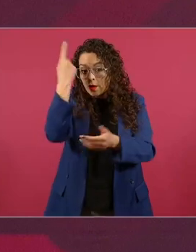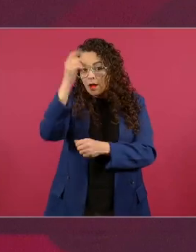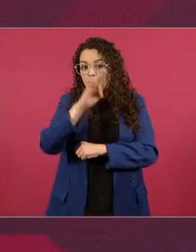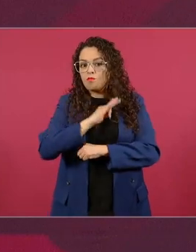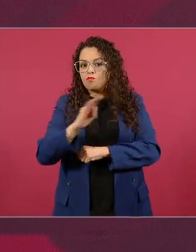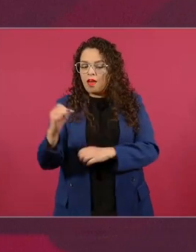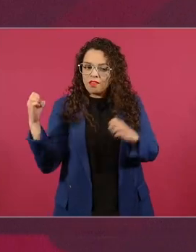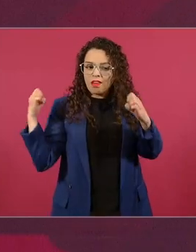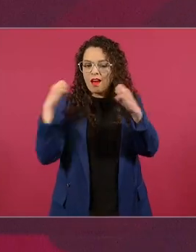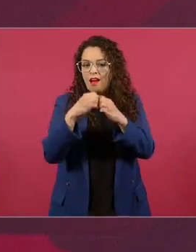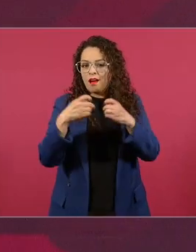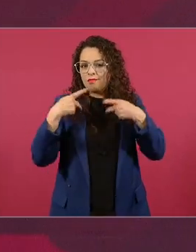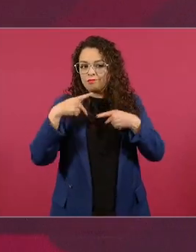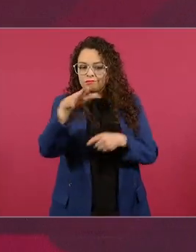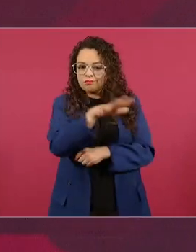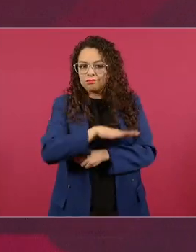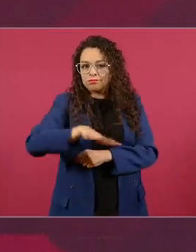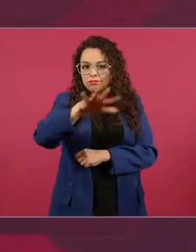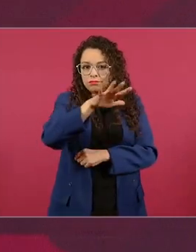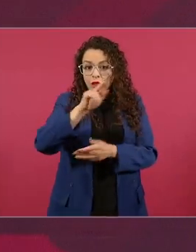imaginan ahora